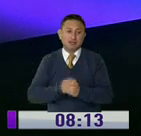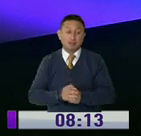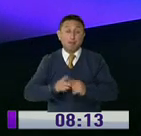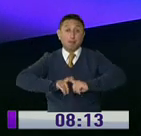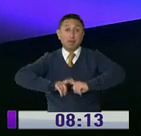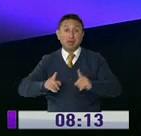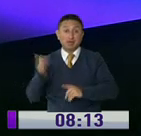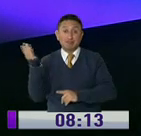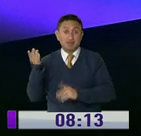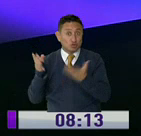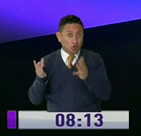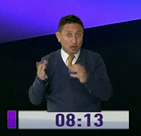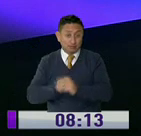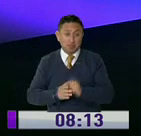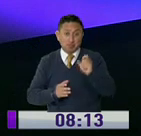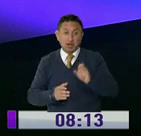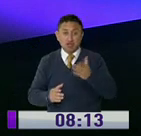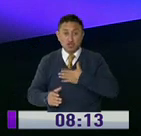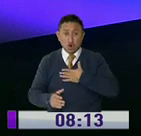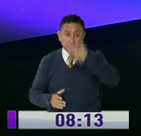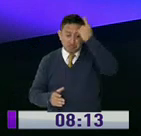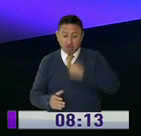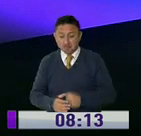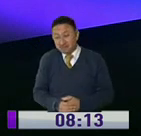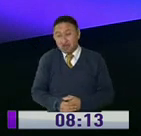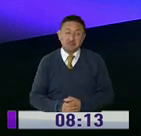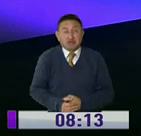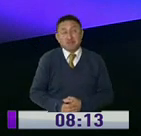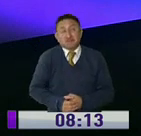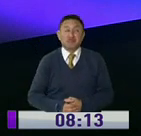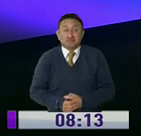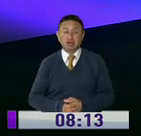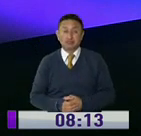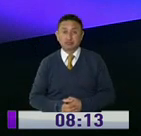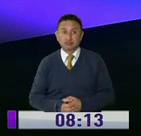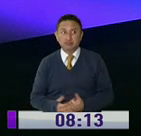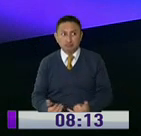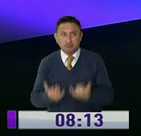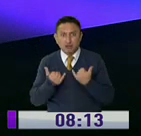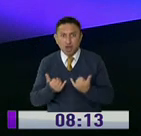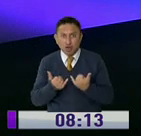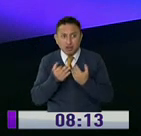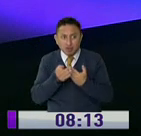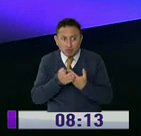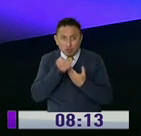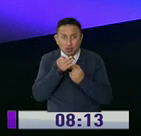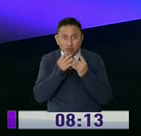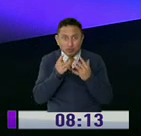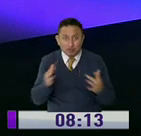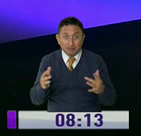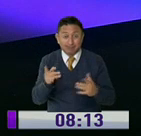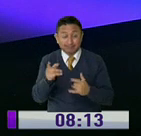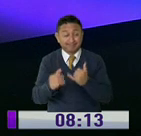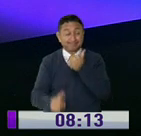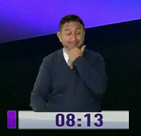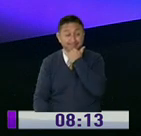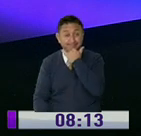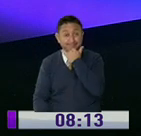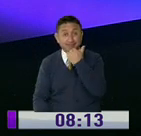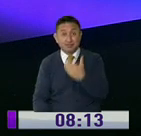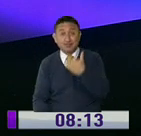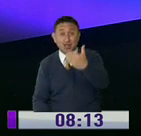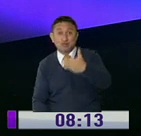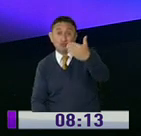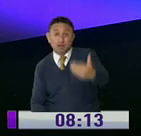disciplina, si la gente cree que puede hacer lo que le da la gana en un momento de una pandemia mundial, está equivocado. Lo que va a ocasionar